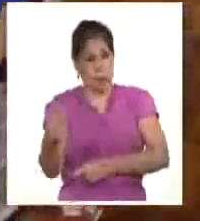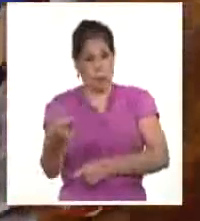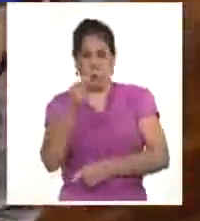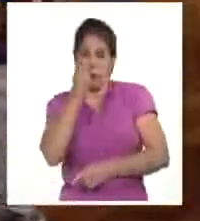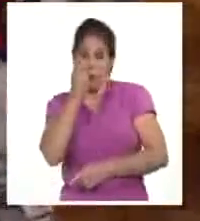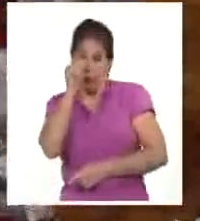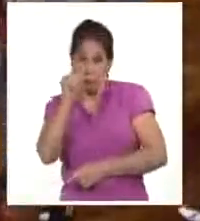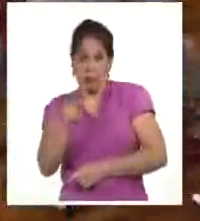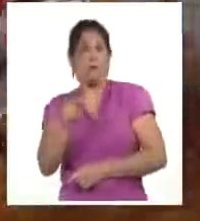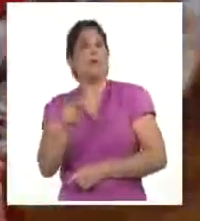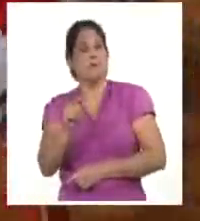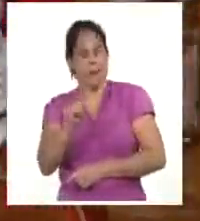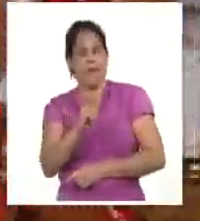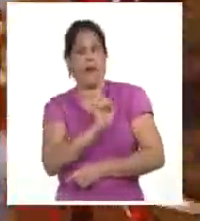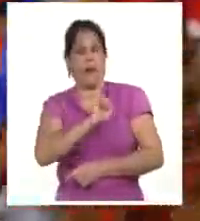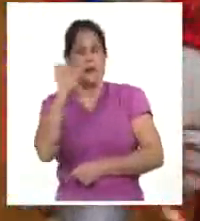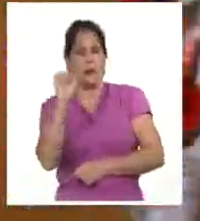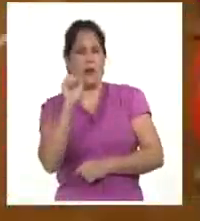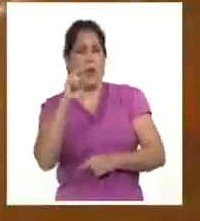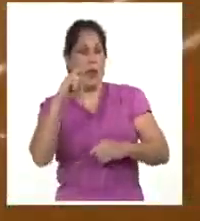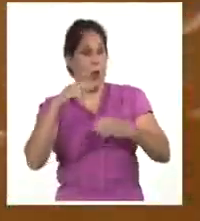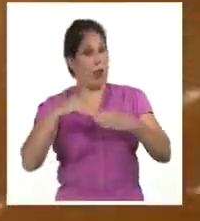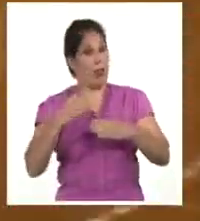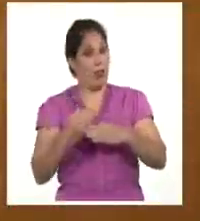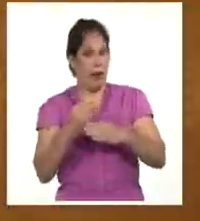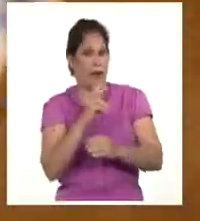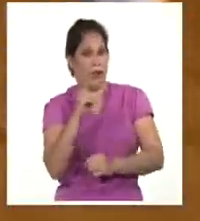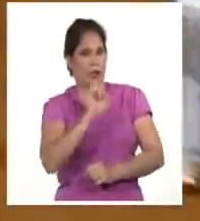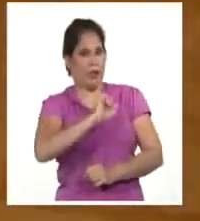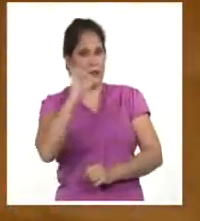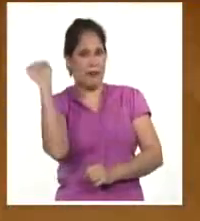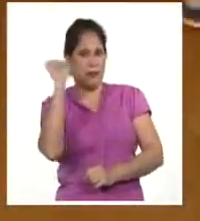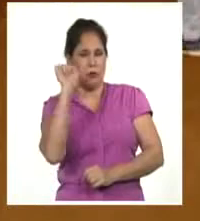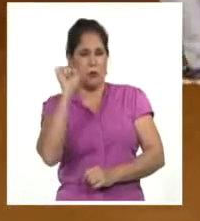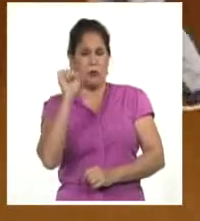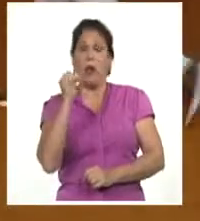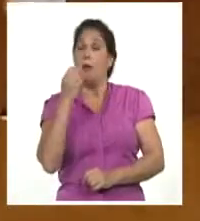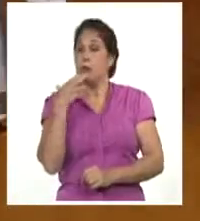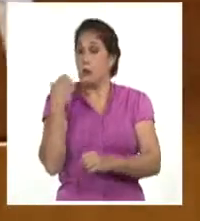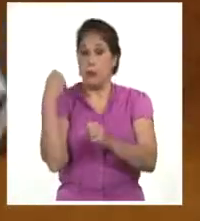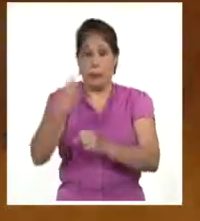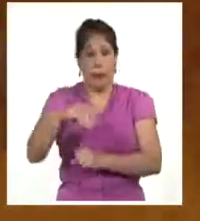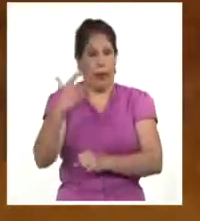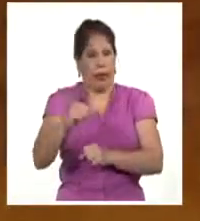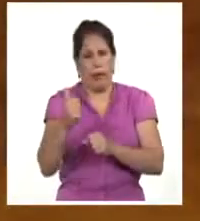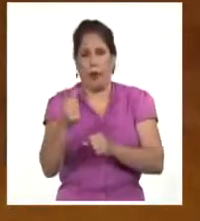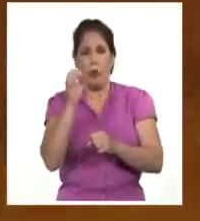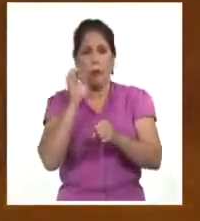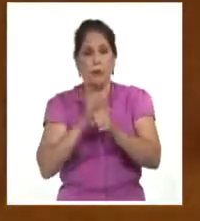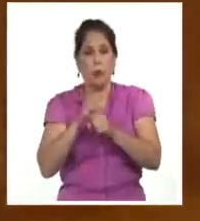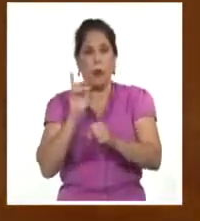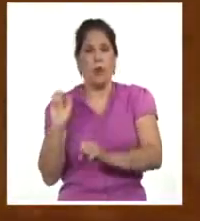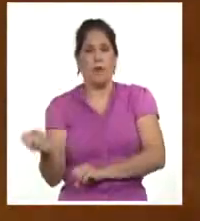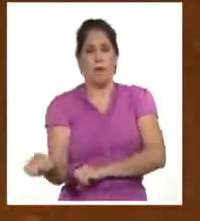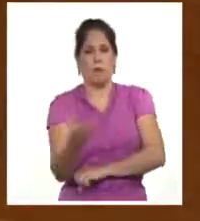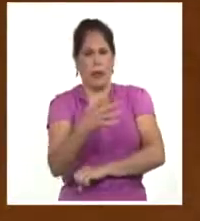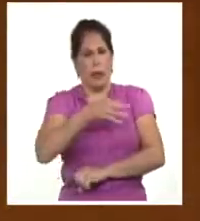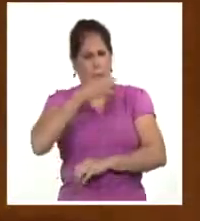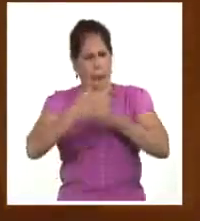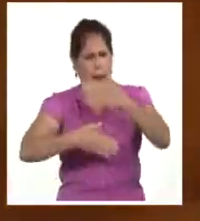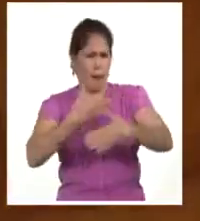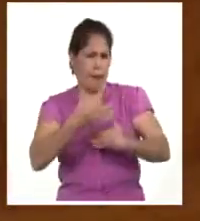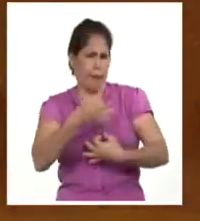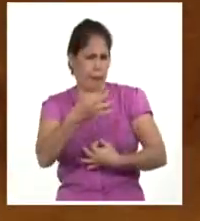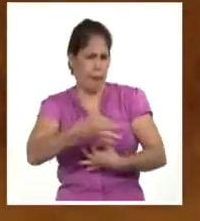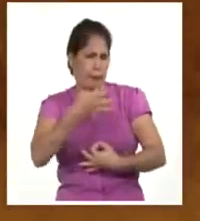Plutín se anotó la victoria por segundo día consecutivo con un sólido trabajo hoy como abridor. Espere declaraciones del equipo